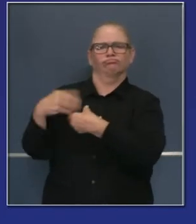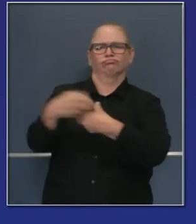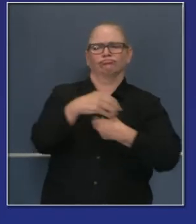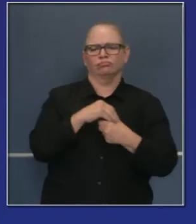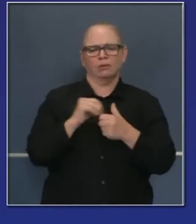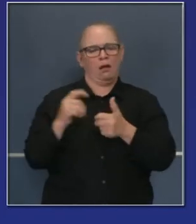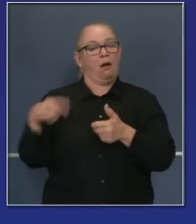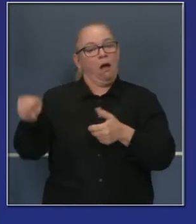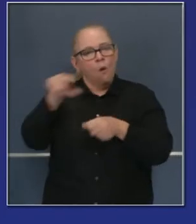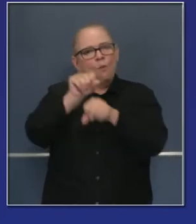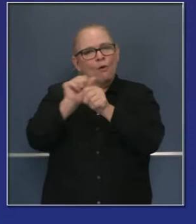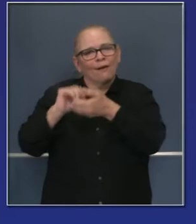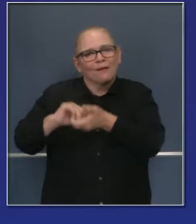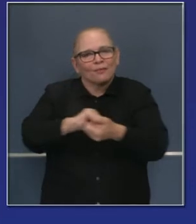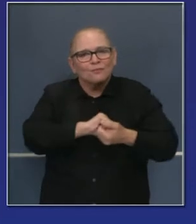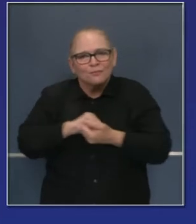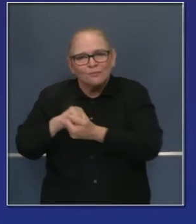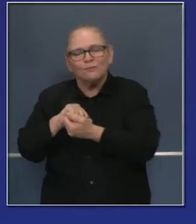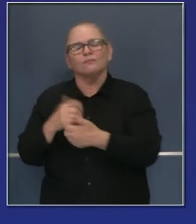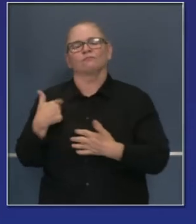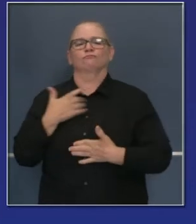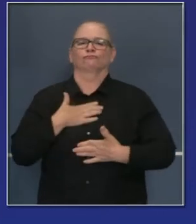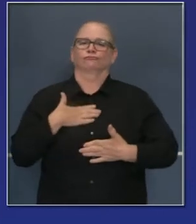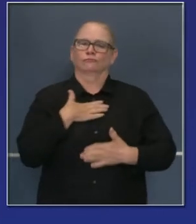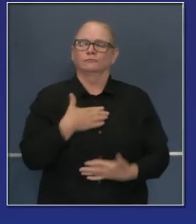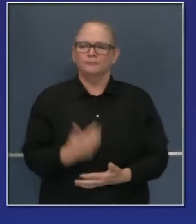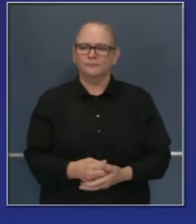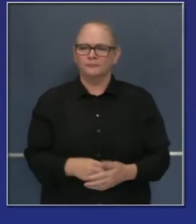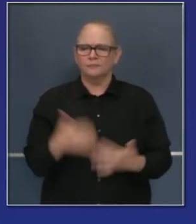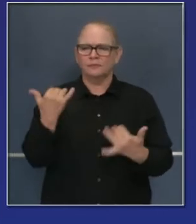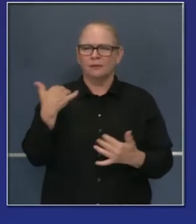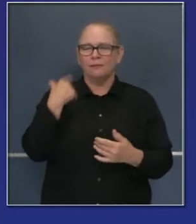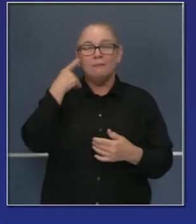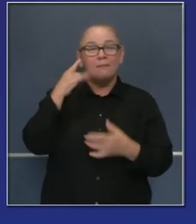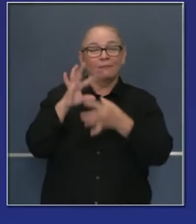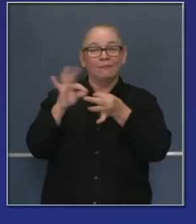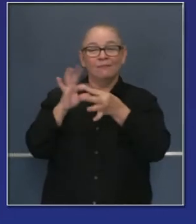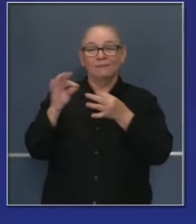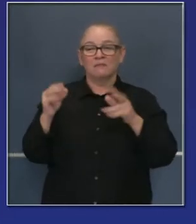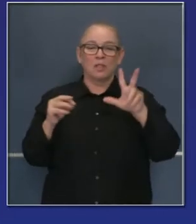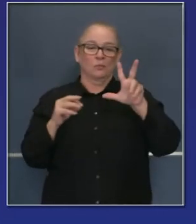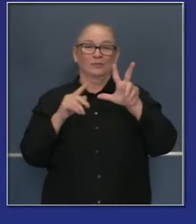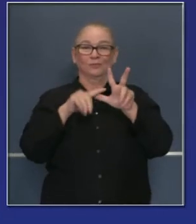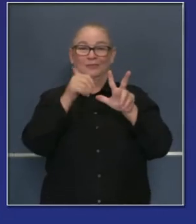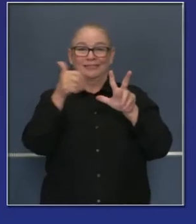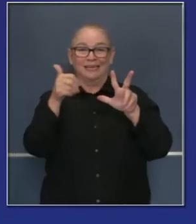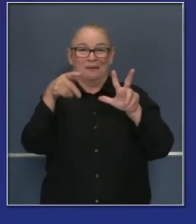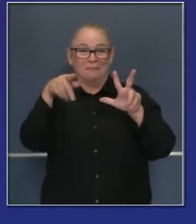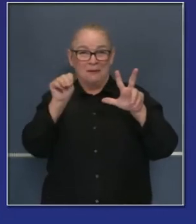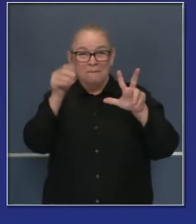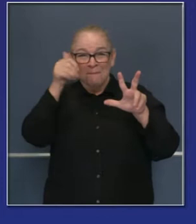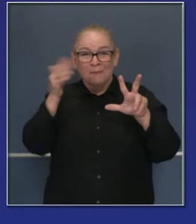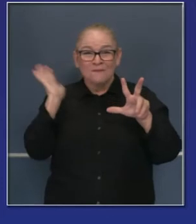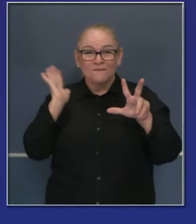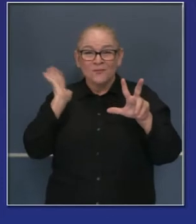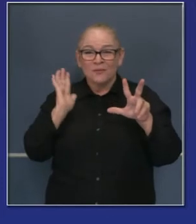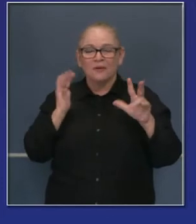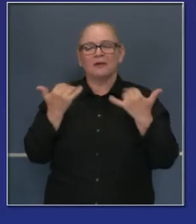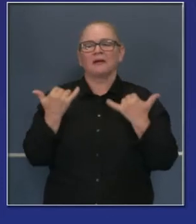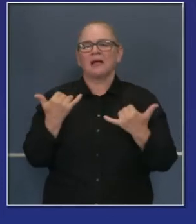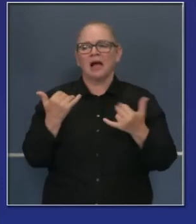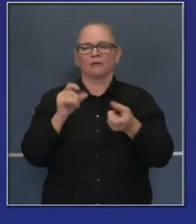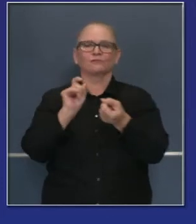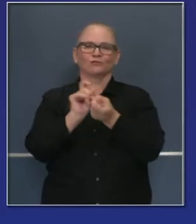en horas críticas desde las 2 a las 9 de la tarde. De modo que de las 3 a las 10 en los últimos días, y esto ha sido algo